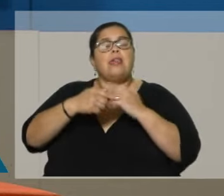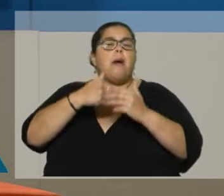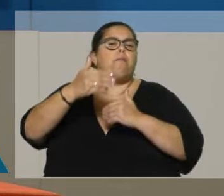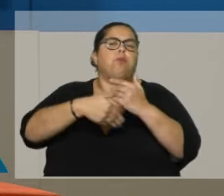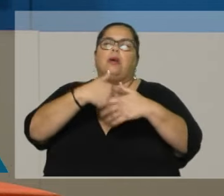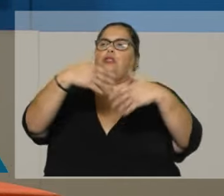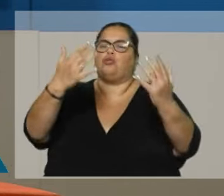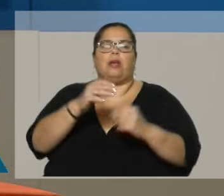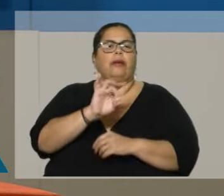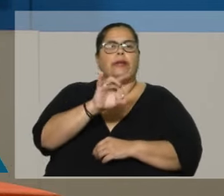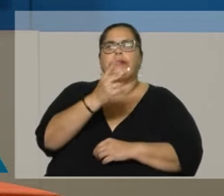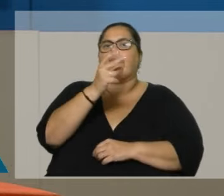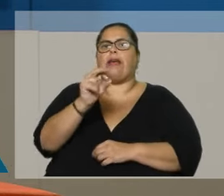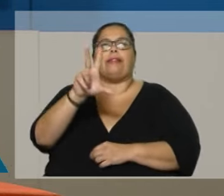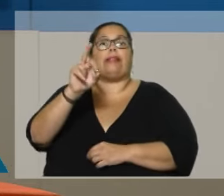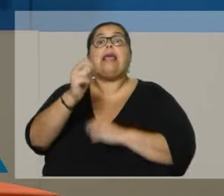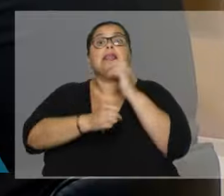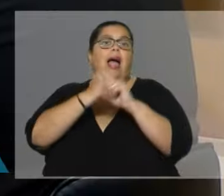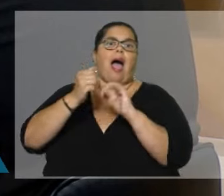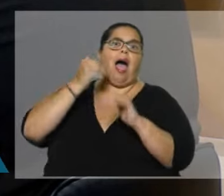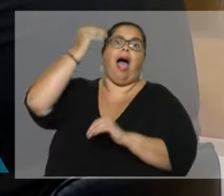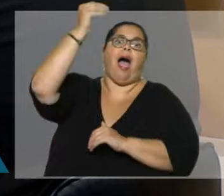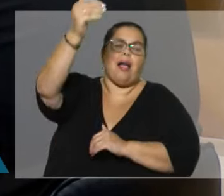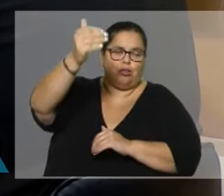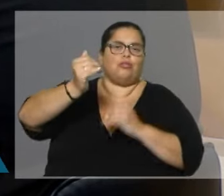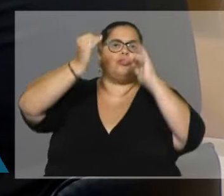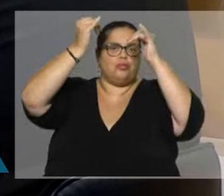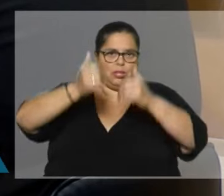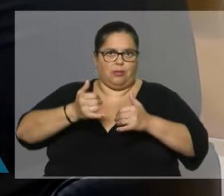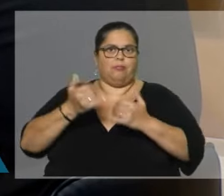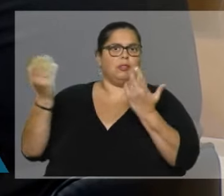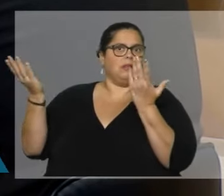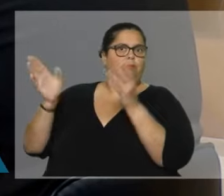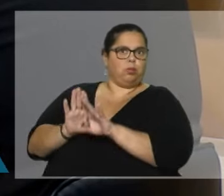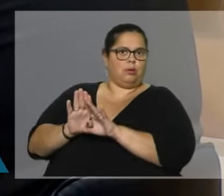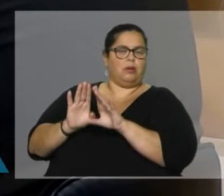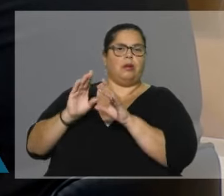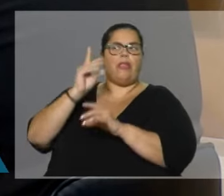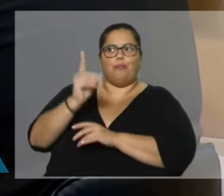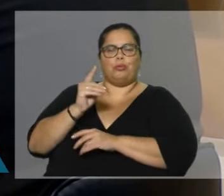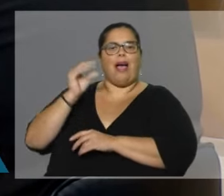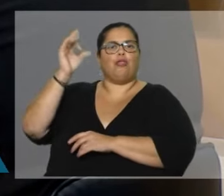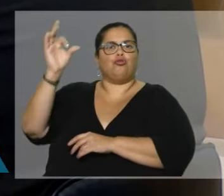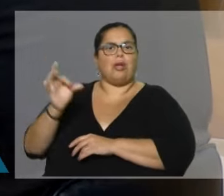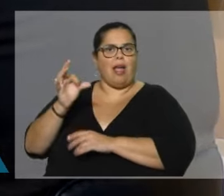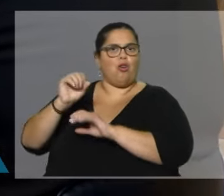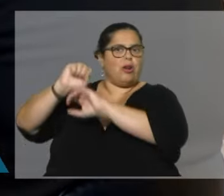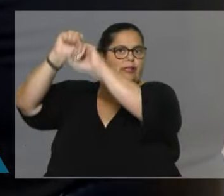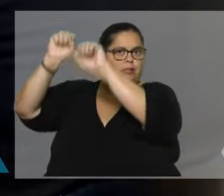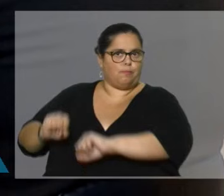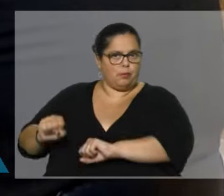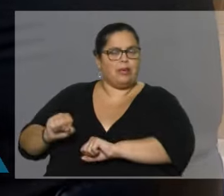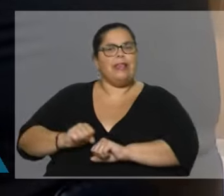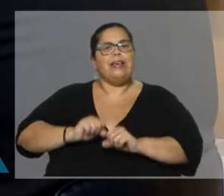15, 20, 30 años, a la larga, sí. A la larga cerrarían el Parlamento, la Cámara de Diputados y la Cámara de Senadores y los ciudadanos